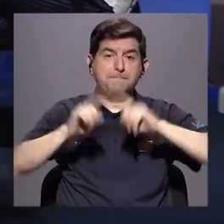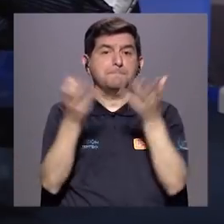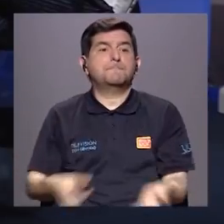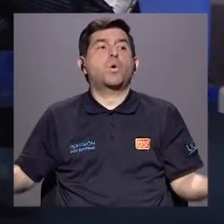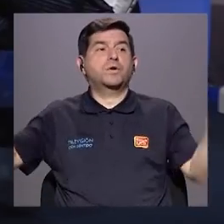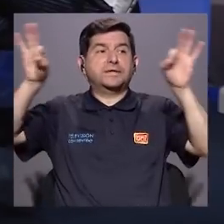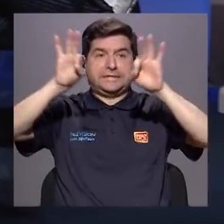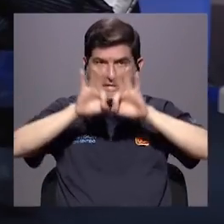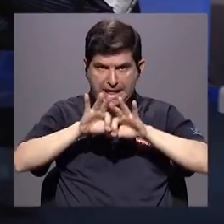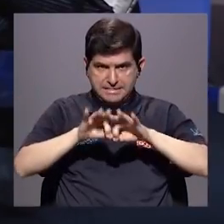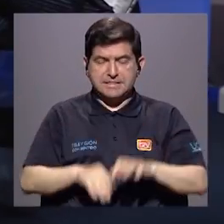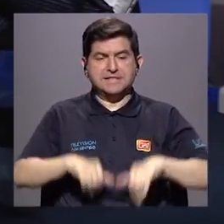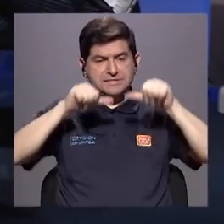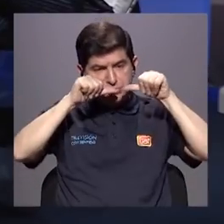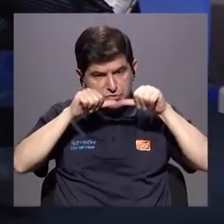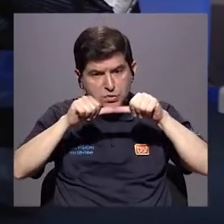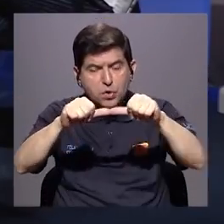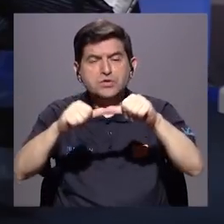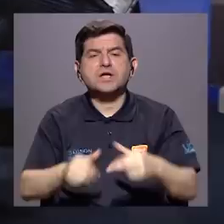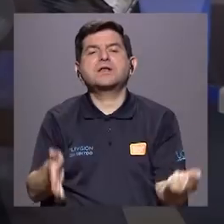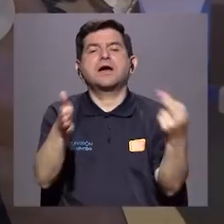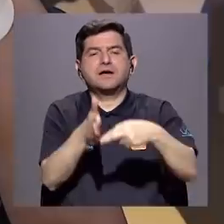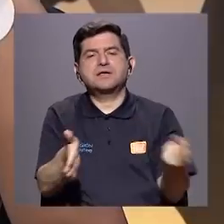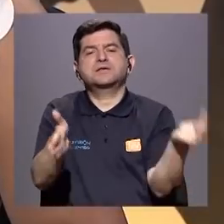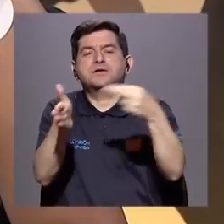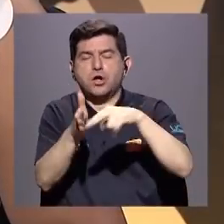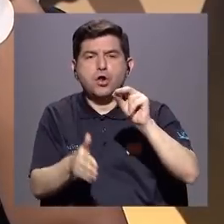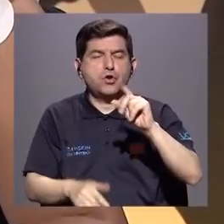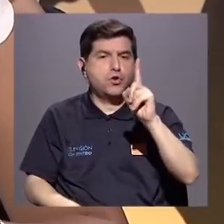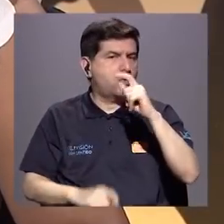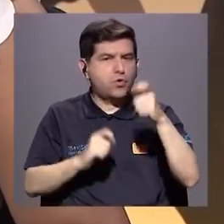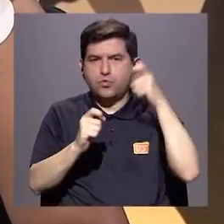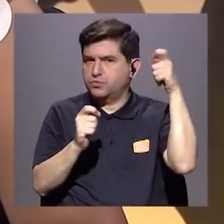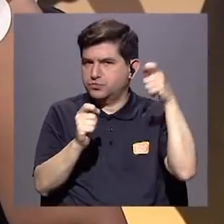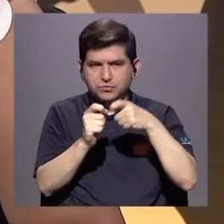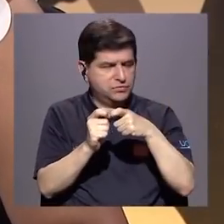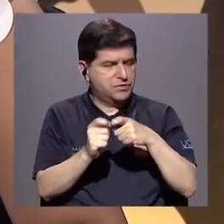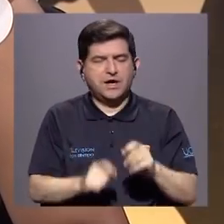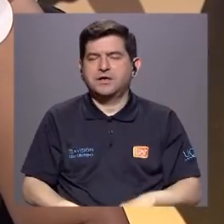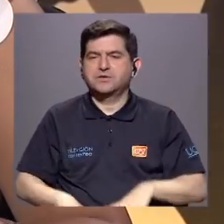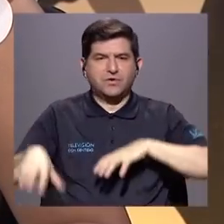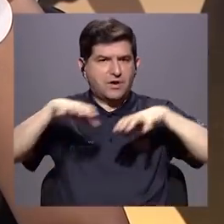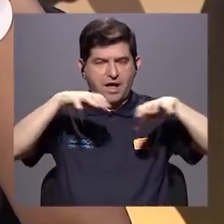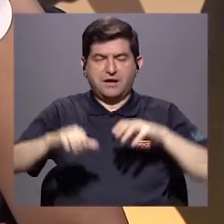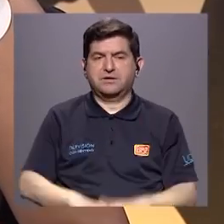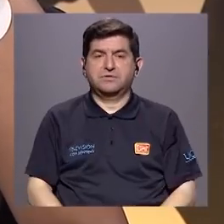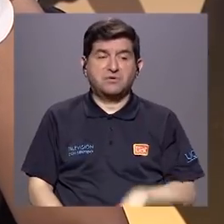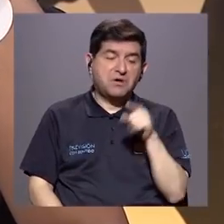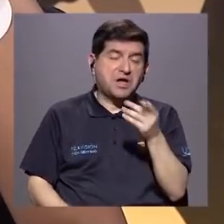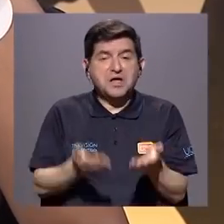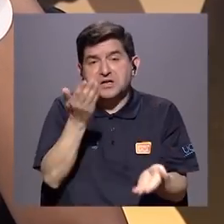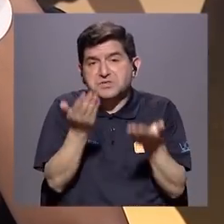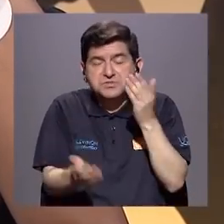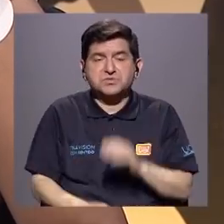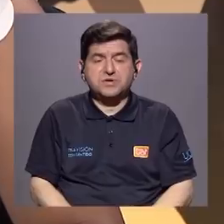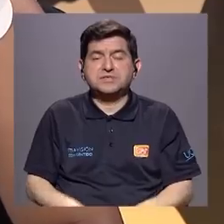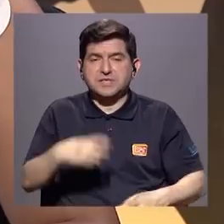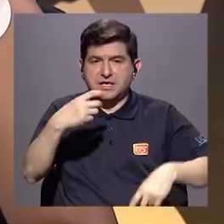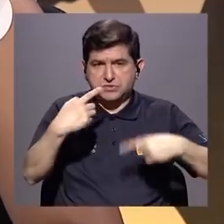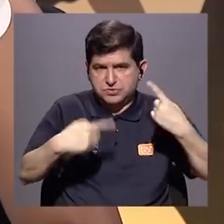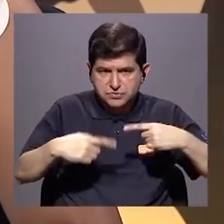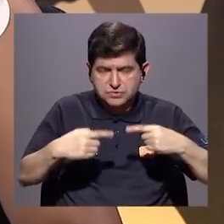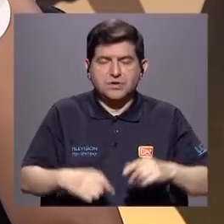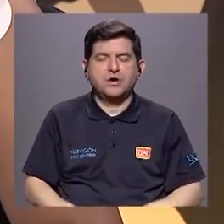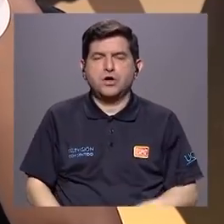importante es que es sistemática y recurrente, no es un acto puntual, porque ahí podríamos entonces estar entrando a la observancia de un conflicto.